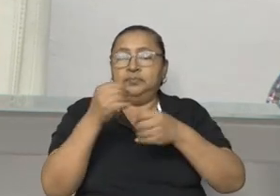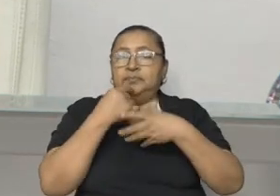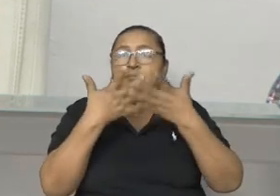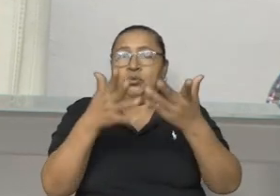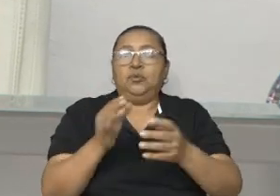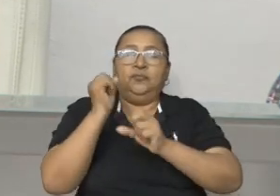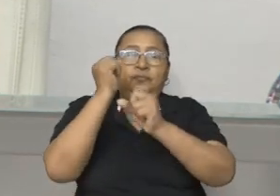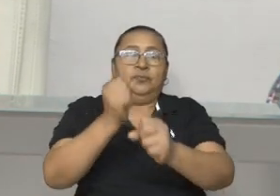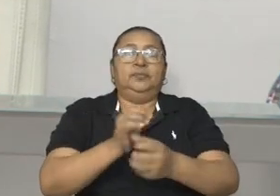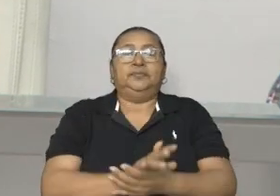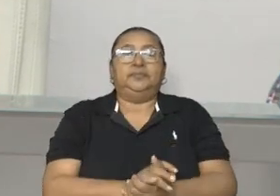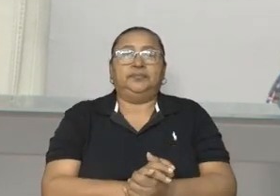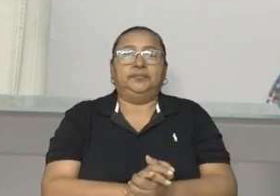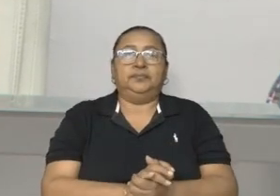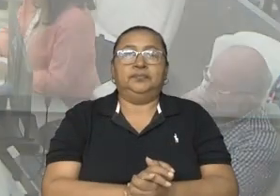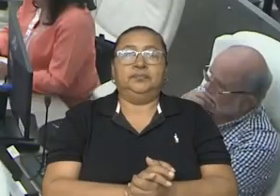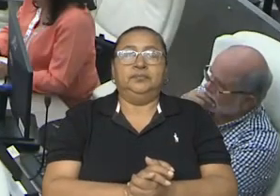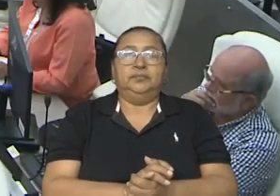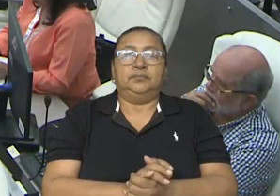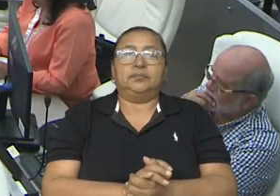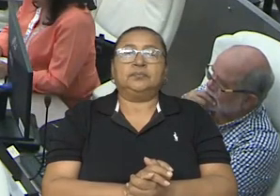motivos y fundamentación.